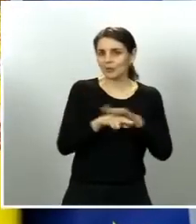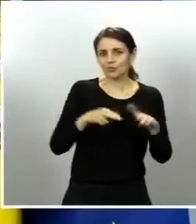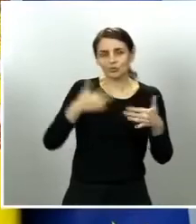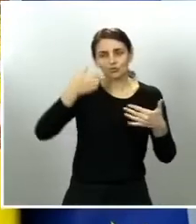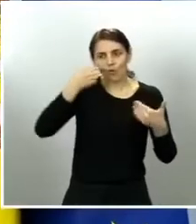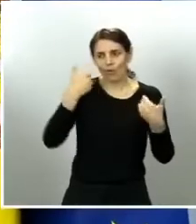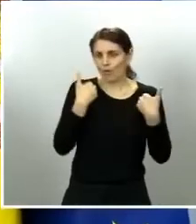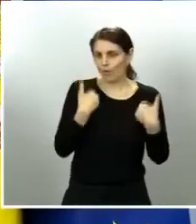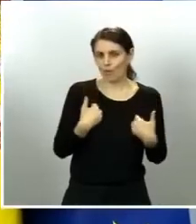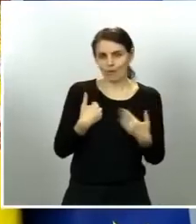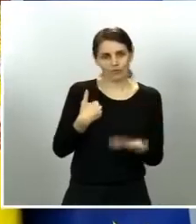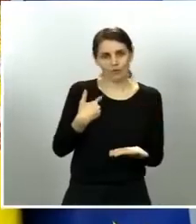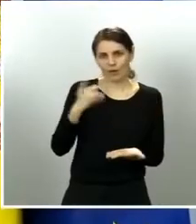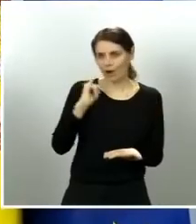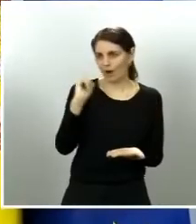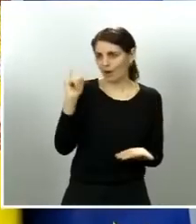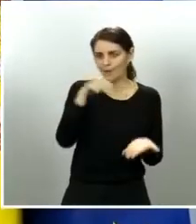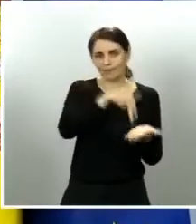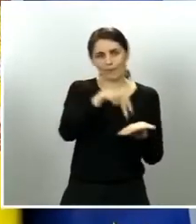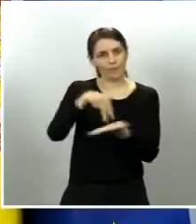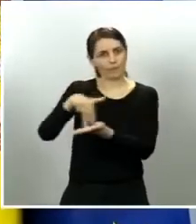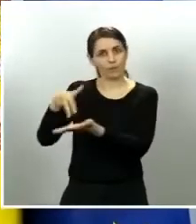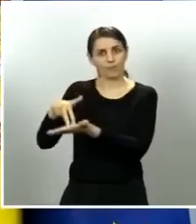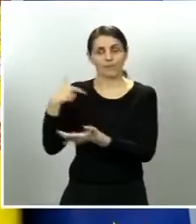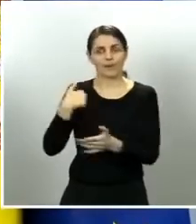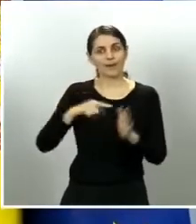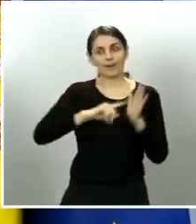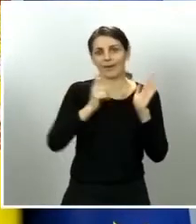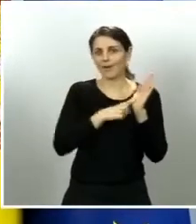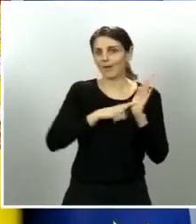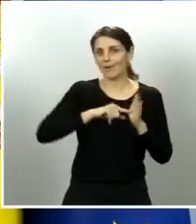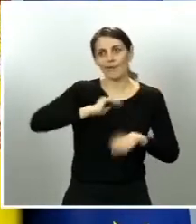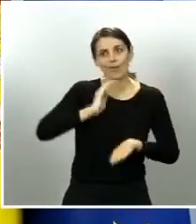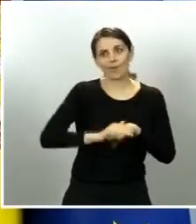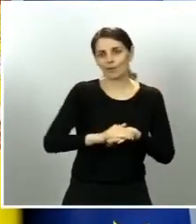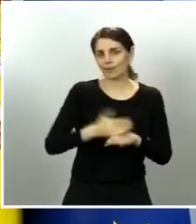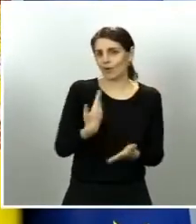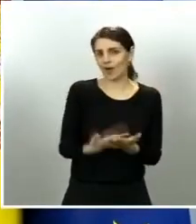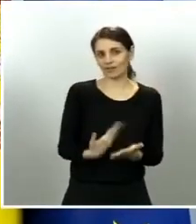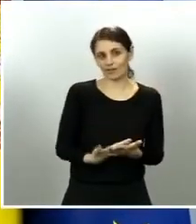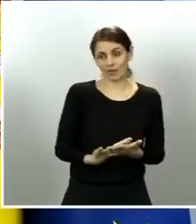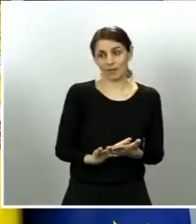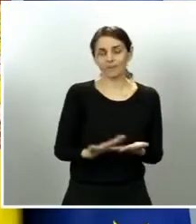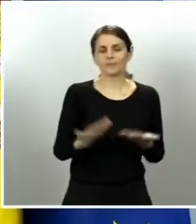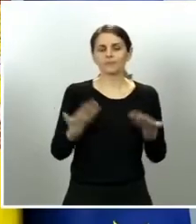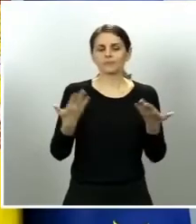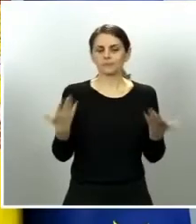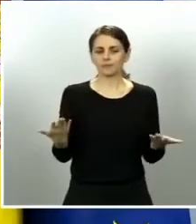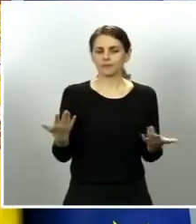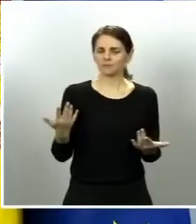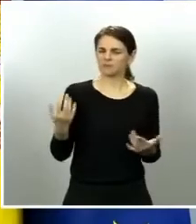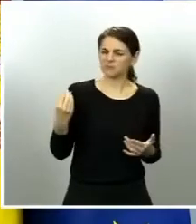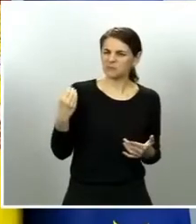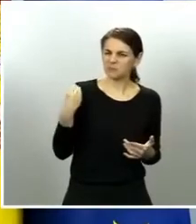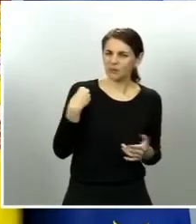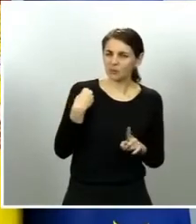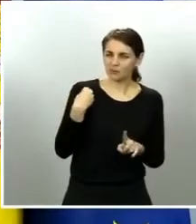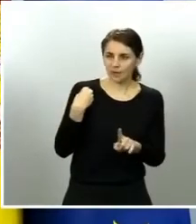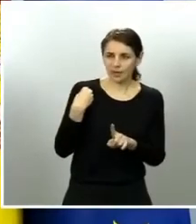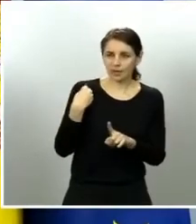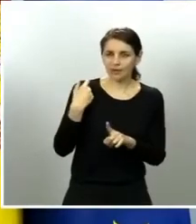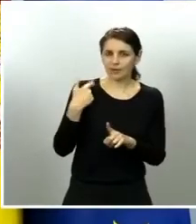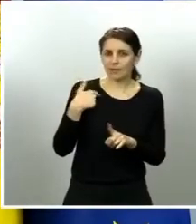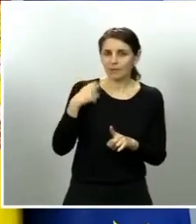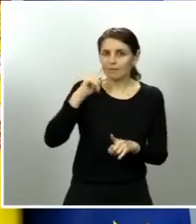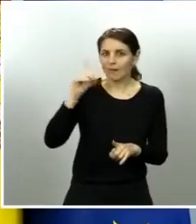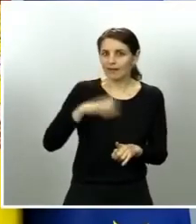garantizar el cumplimiento de la ley digo que he percibido en tu pregunta como si esa situación que